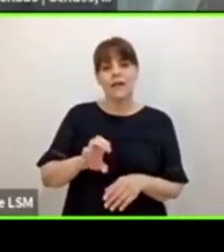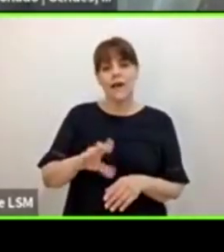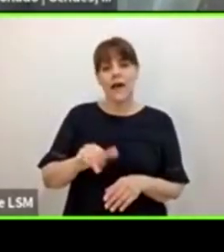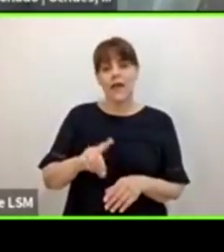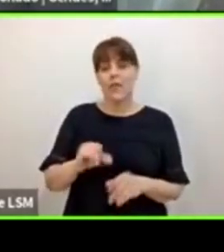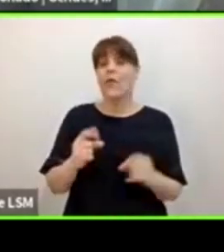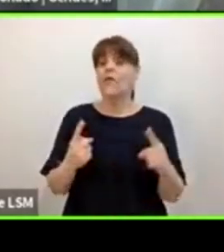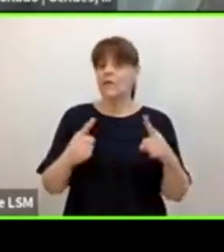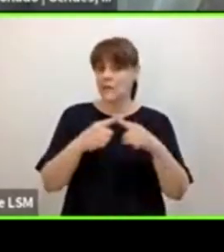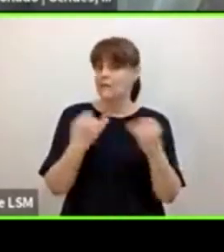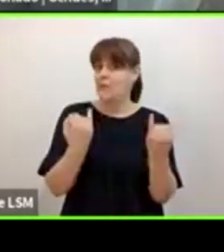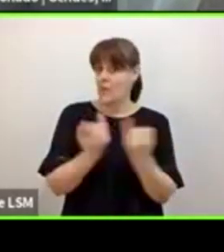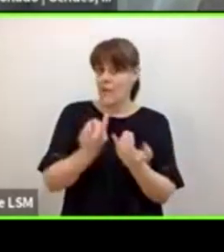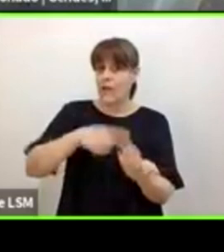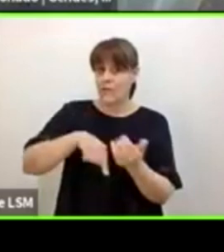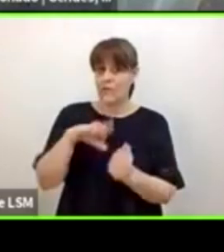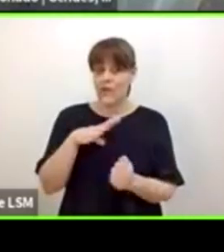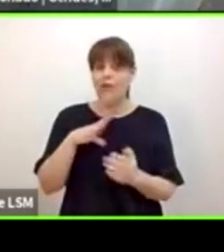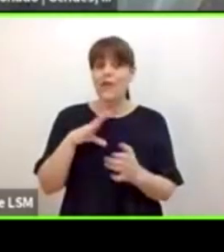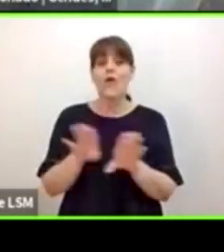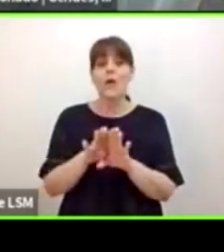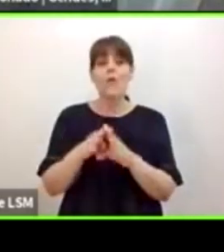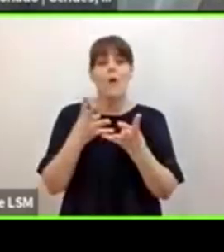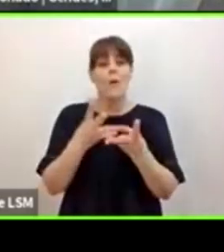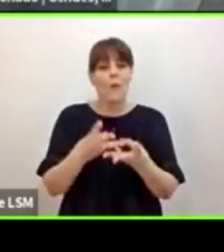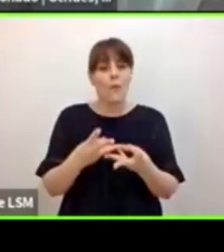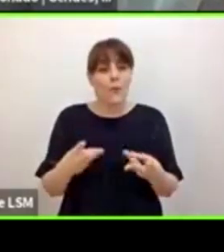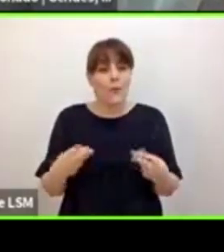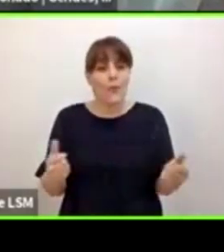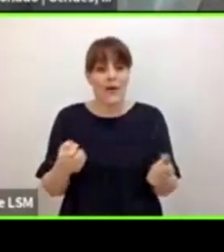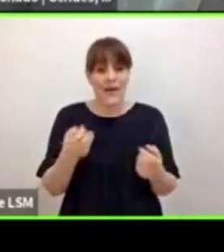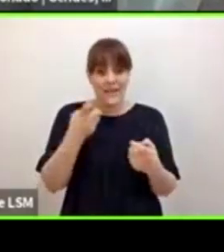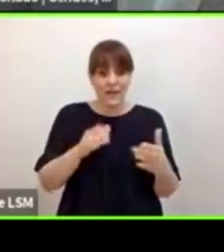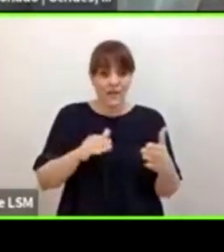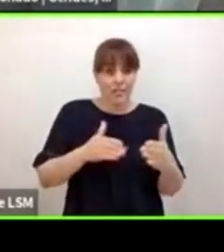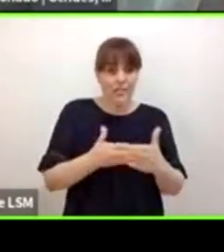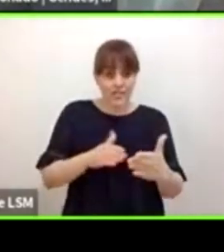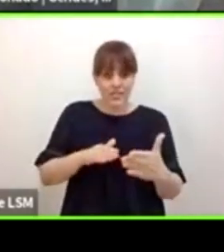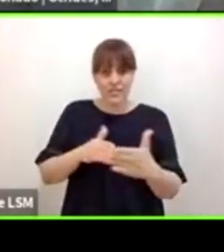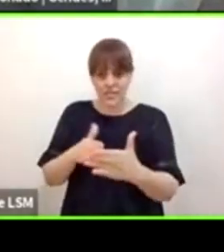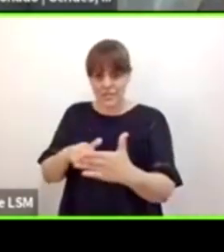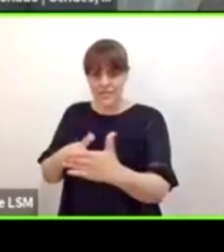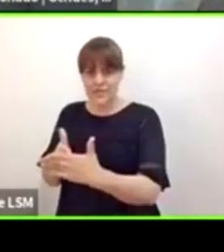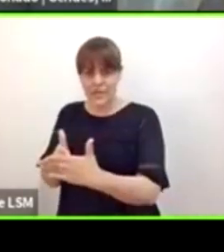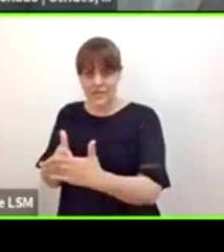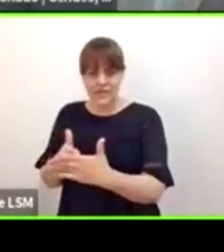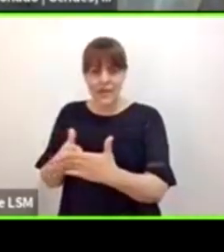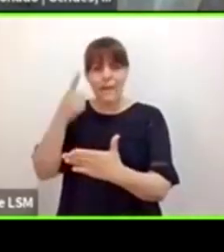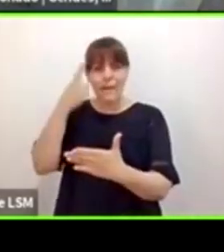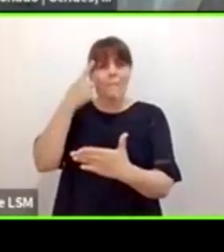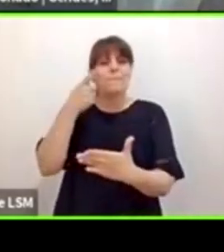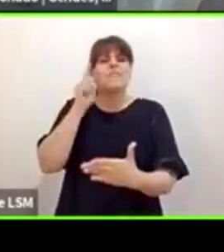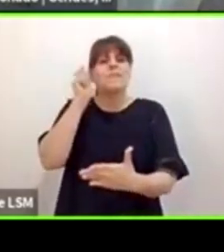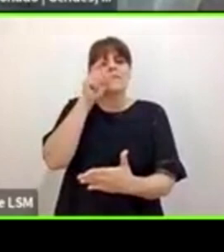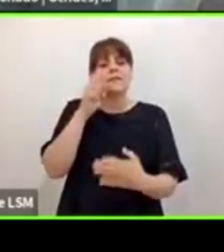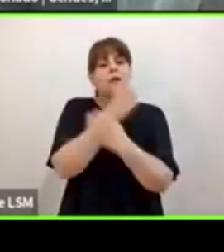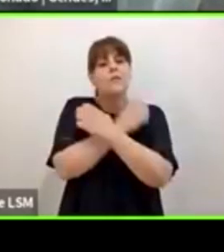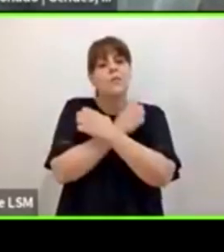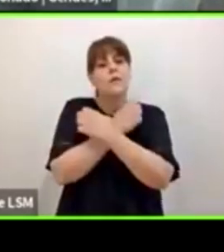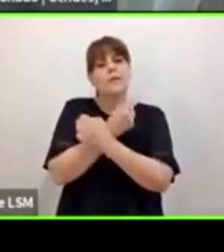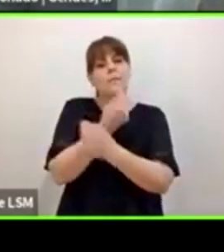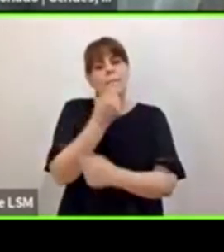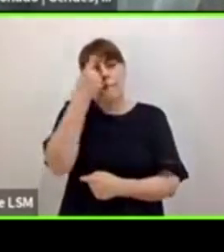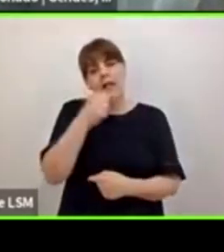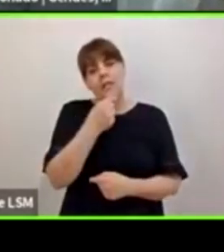creo que son obstáculos que nos están llevando a que esta posibilidad de educación de niñas niñas y adolescentes en la escuela de la